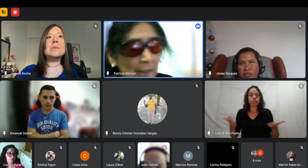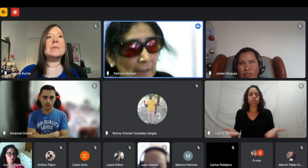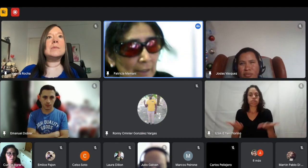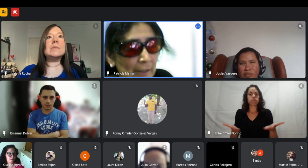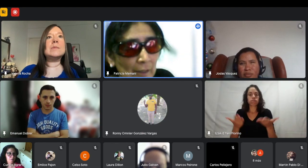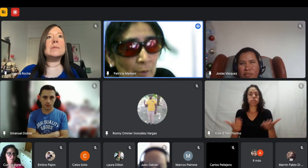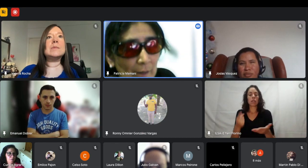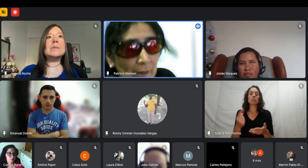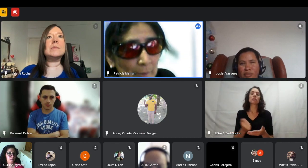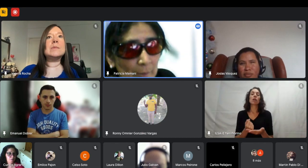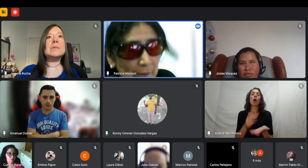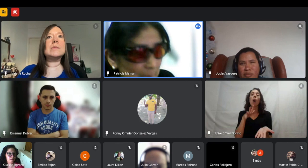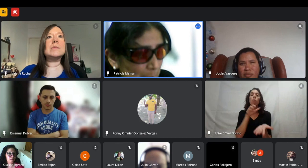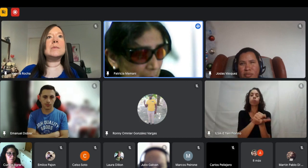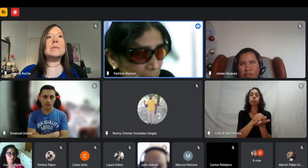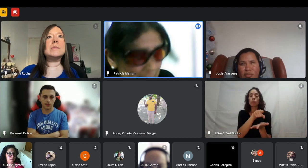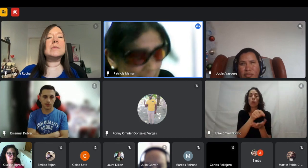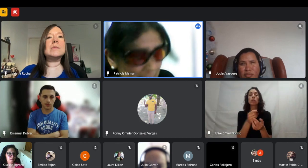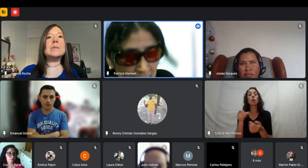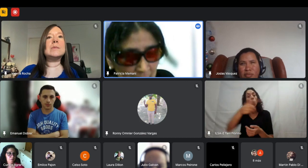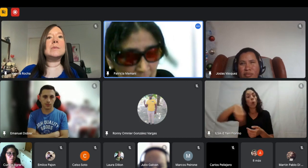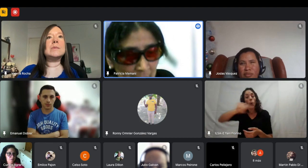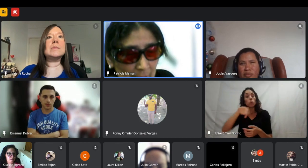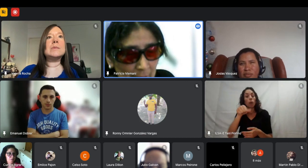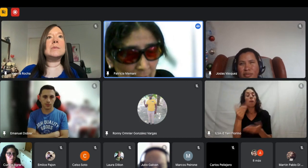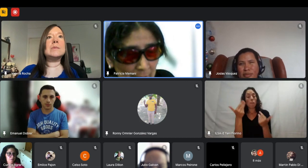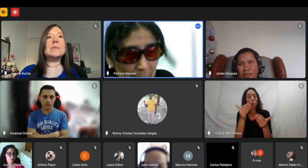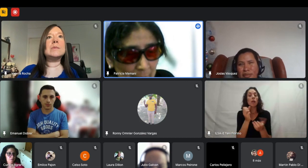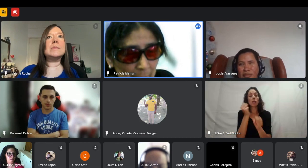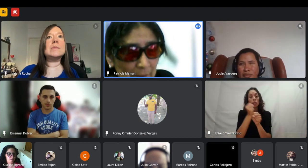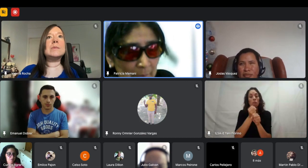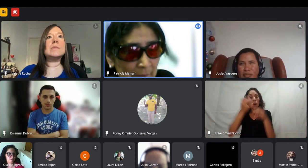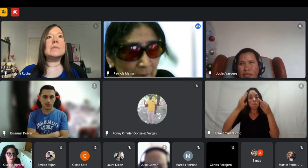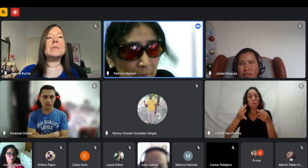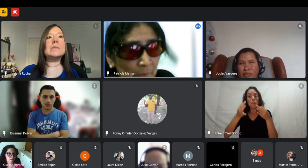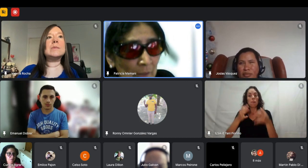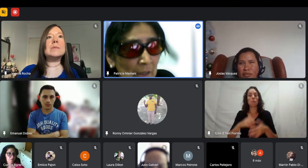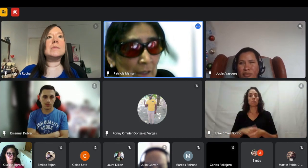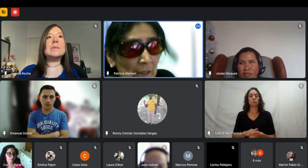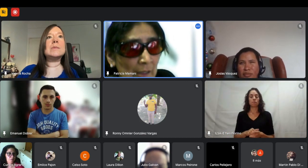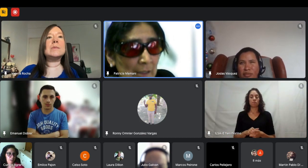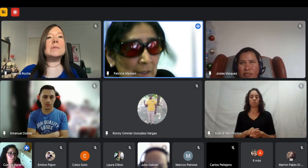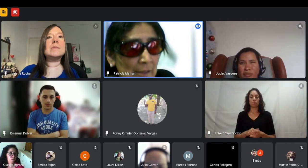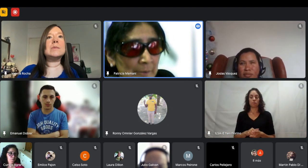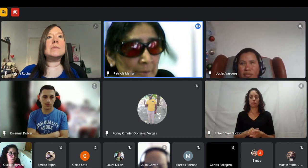cree que en los cuales pueda desempeñarse perfectamente ¿no?